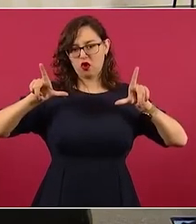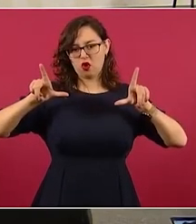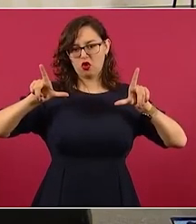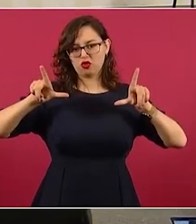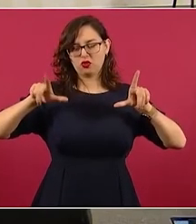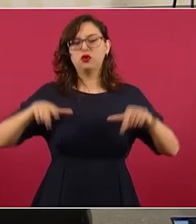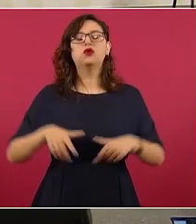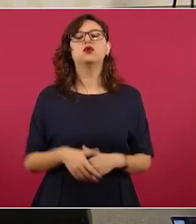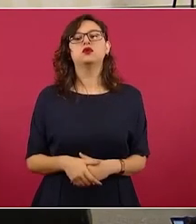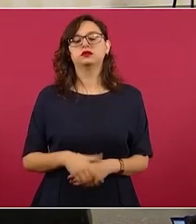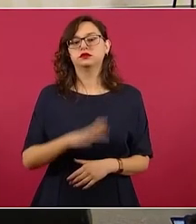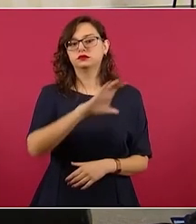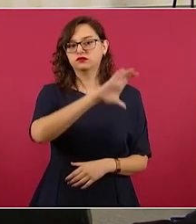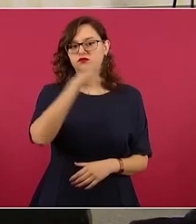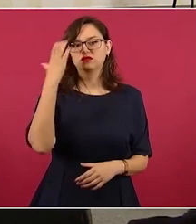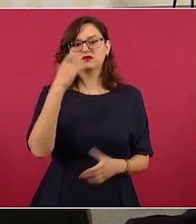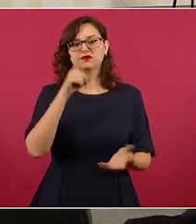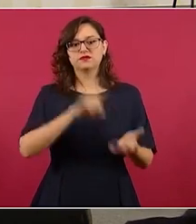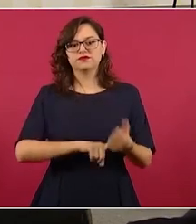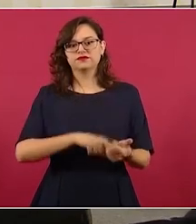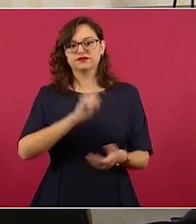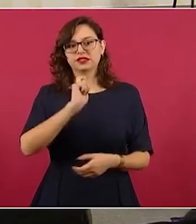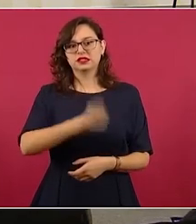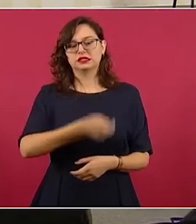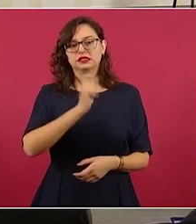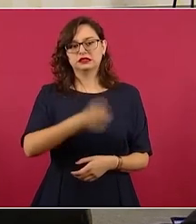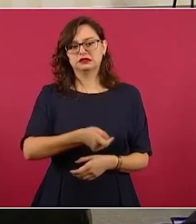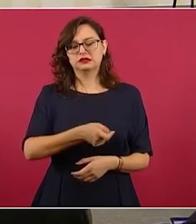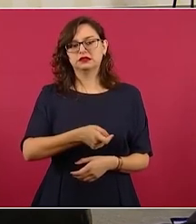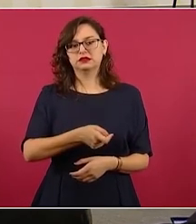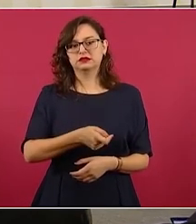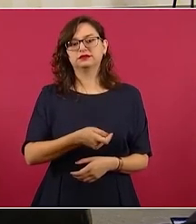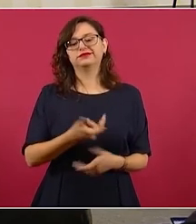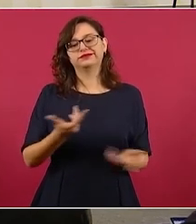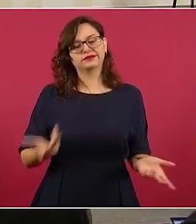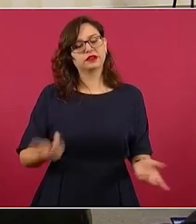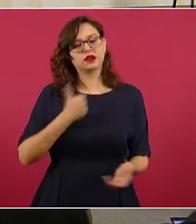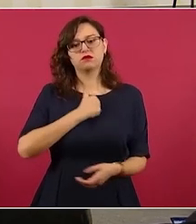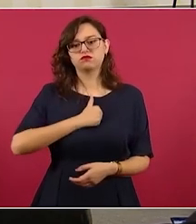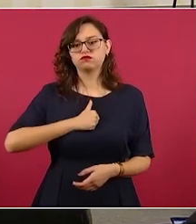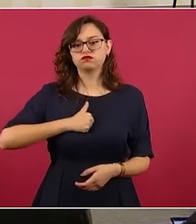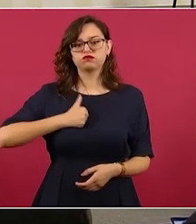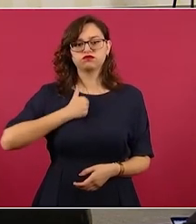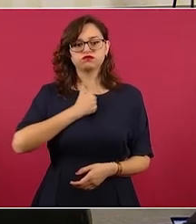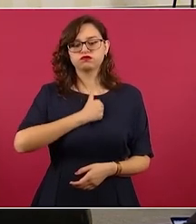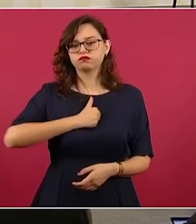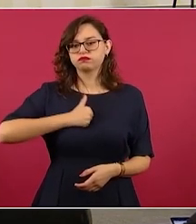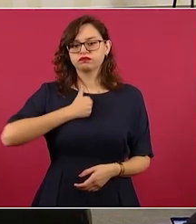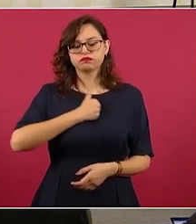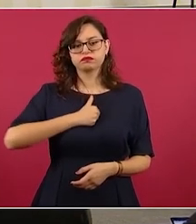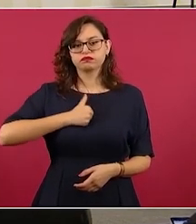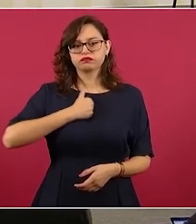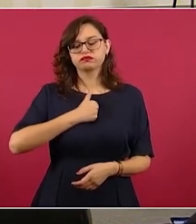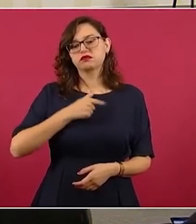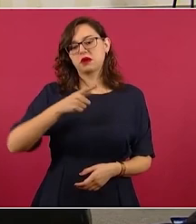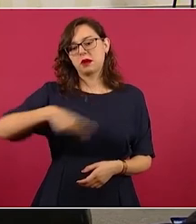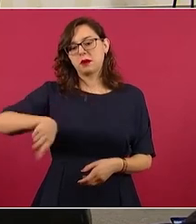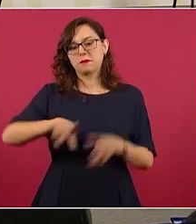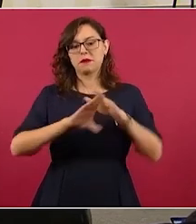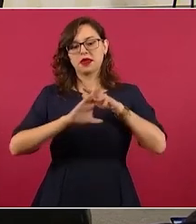que se encontró siguiente la tragedia de migrantes en San Antonio Texas Estados Unidos